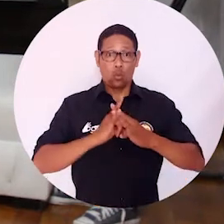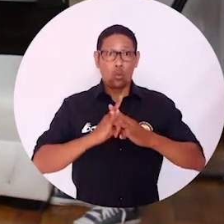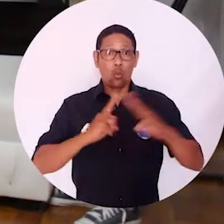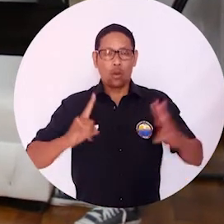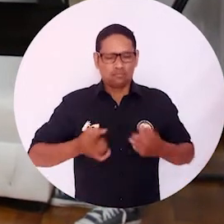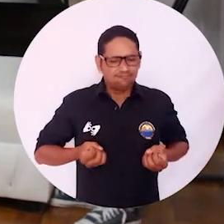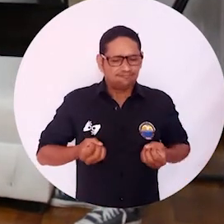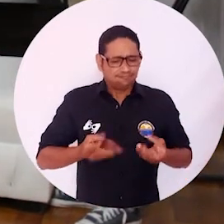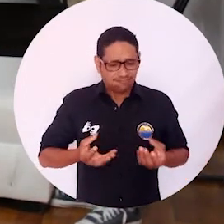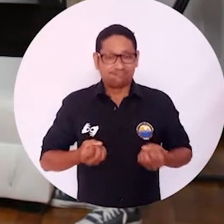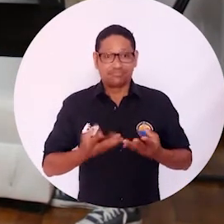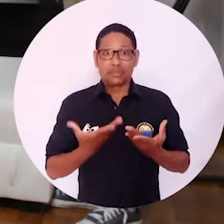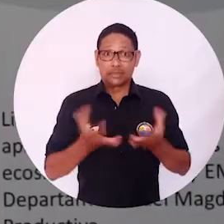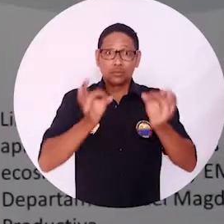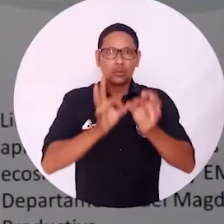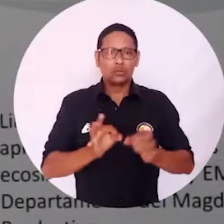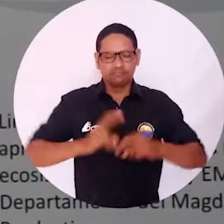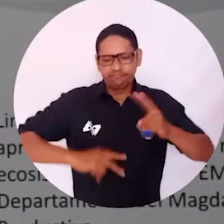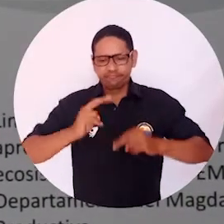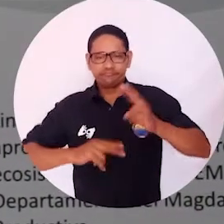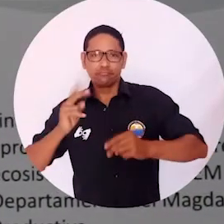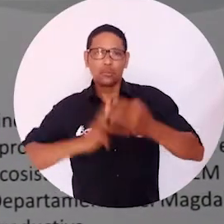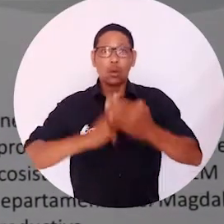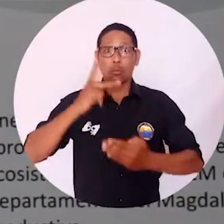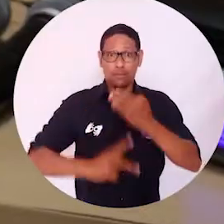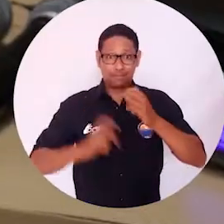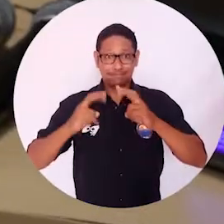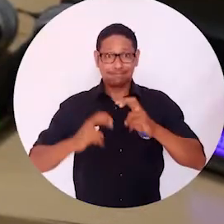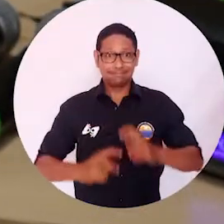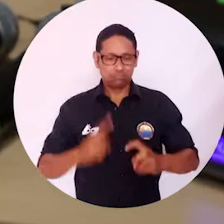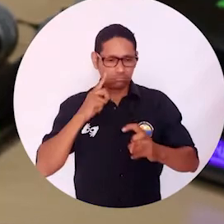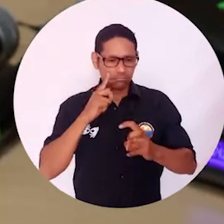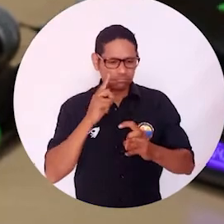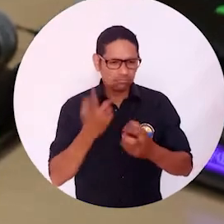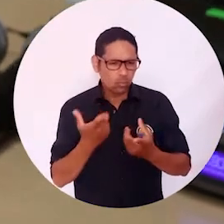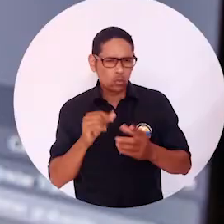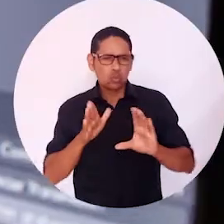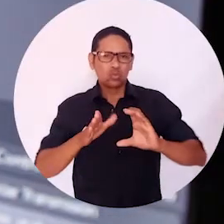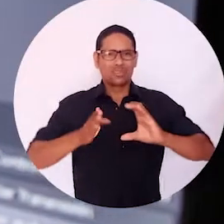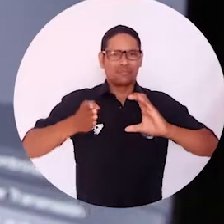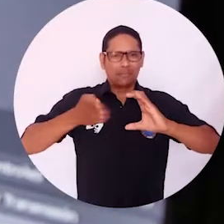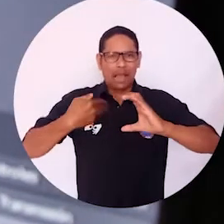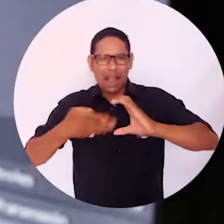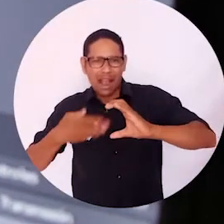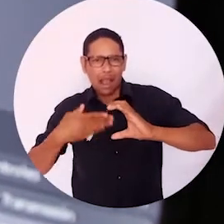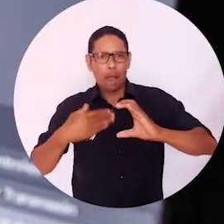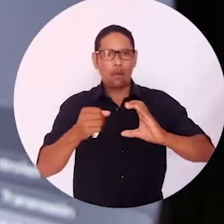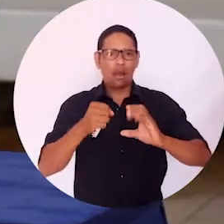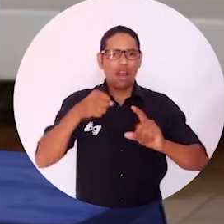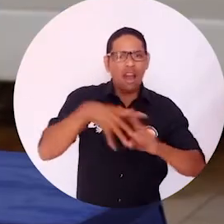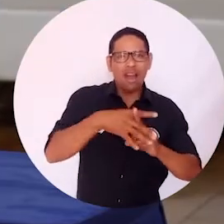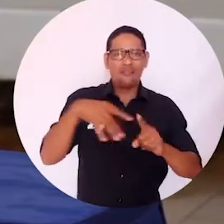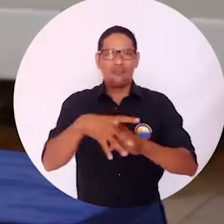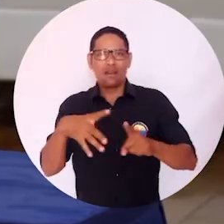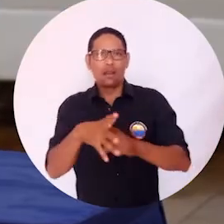La Universidad del Magdalena realizó significativos aportes en la construcción y ejecución de un proyecto de investigación que se enfocó en estudiar los